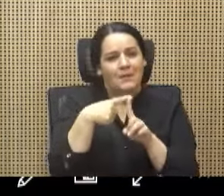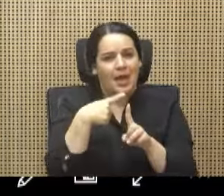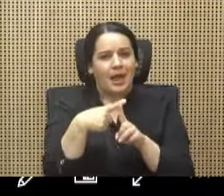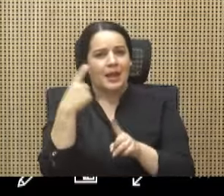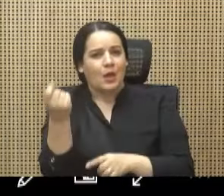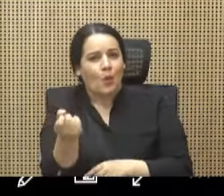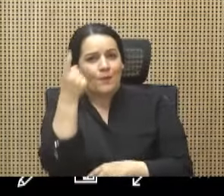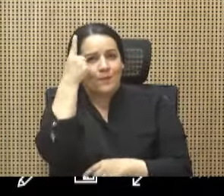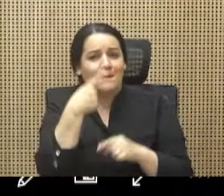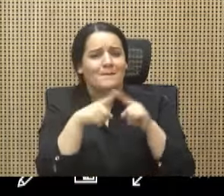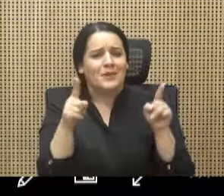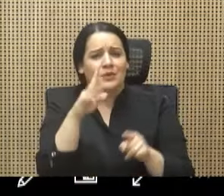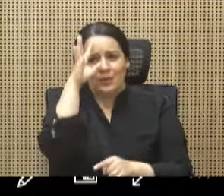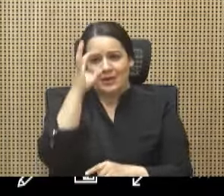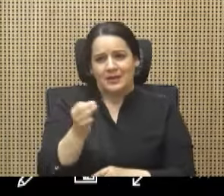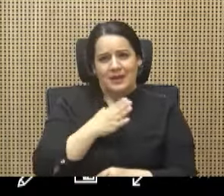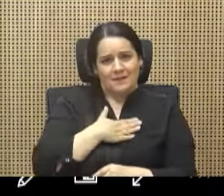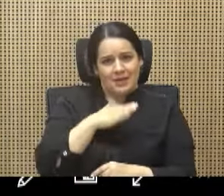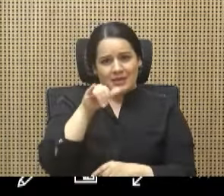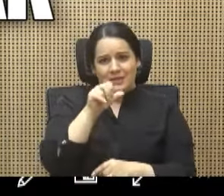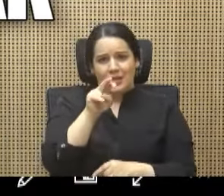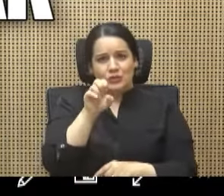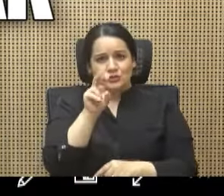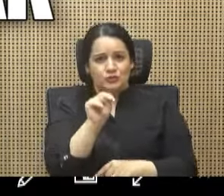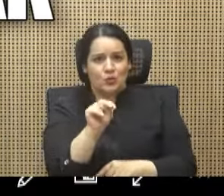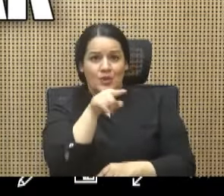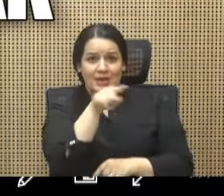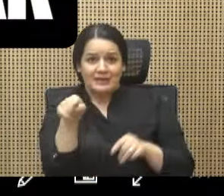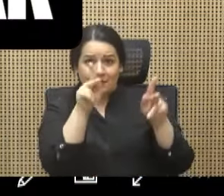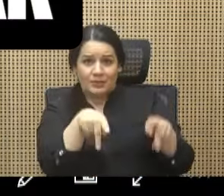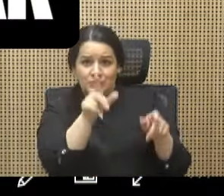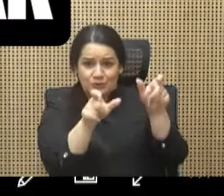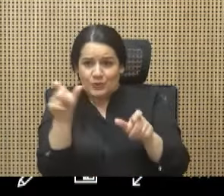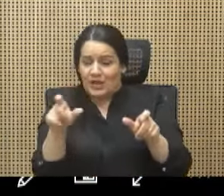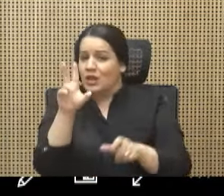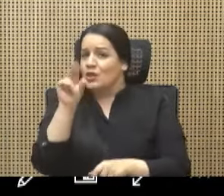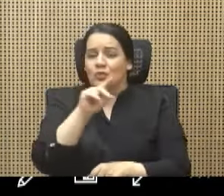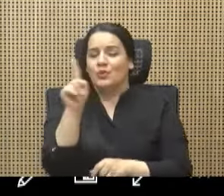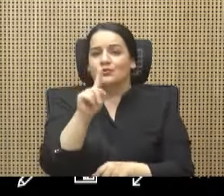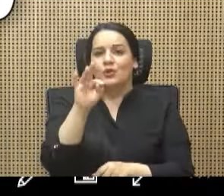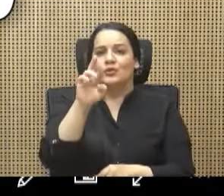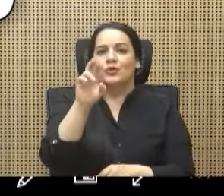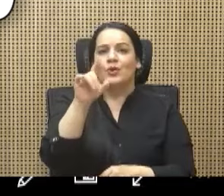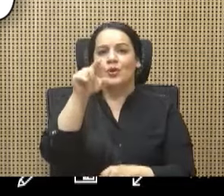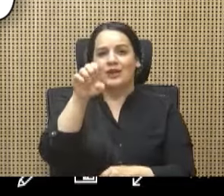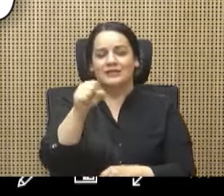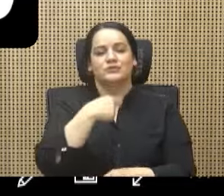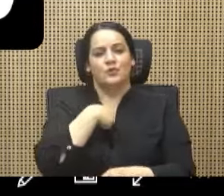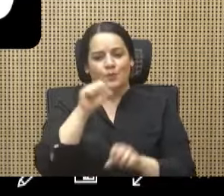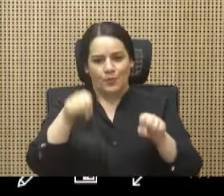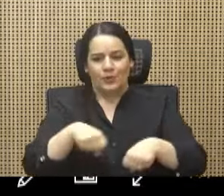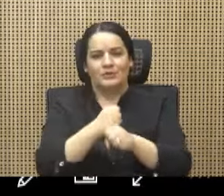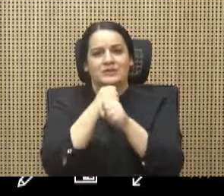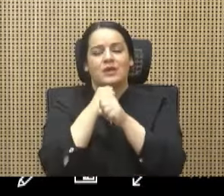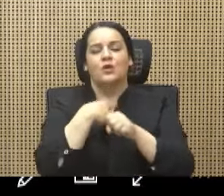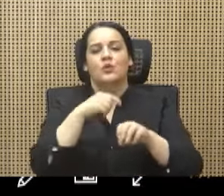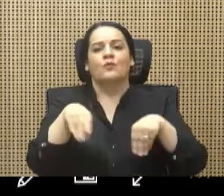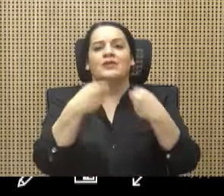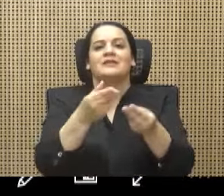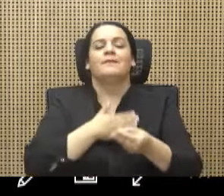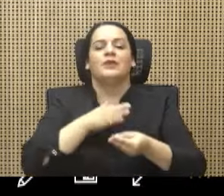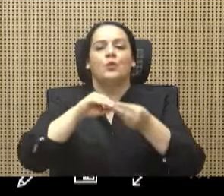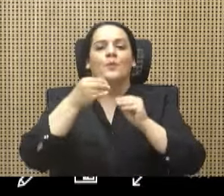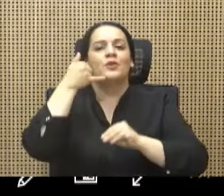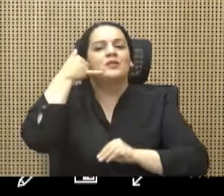Pero créanme, don Jason, esta gente no son troles. Se lo puedo asegurar. Yo más bien le puedo ofrecer mi teléfono para que usted